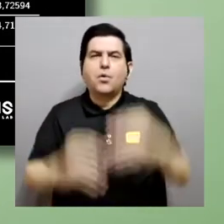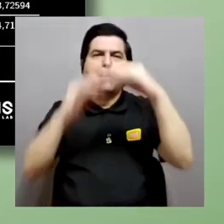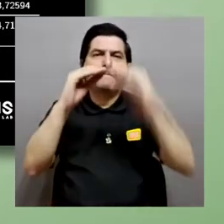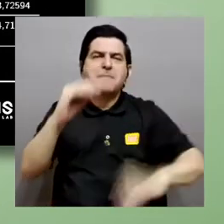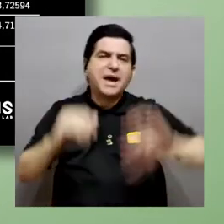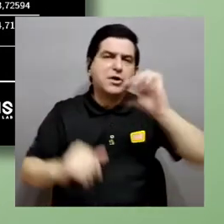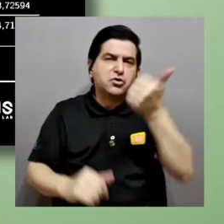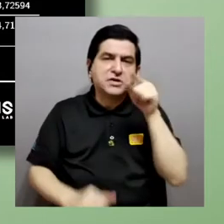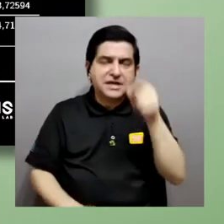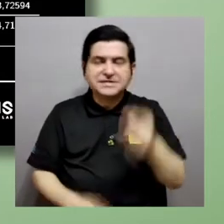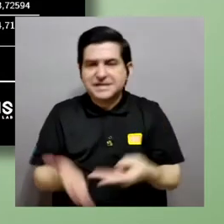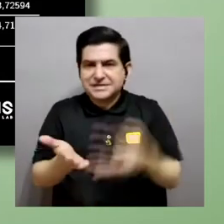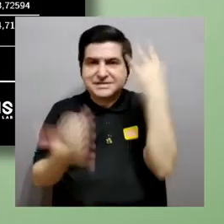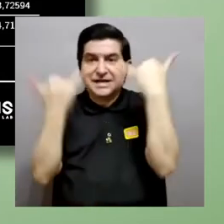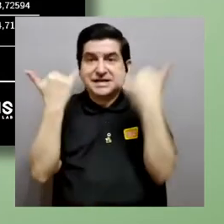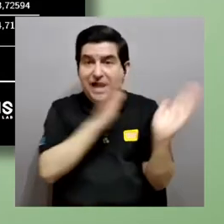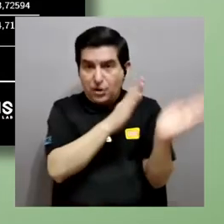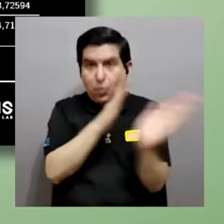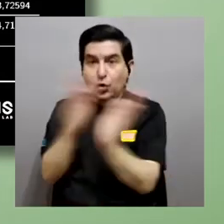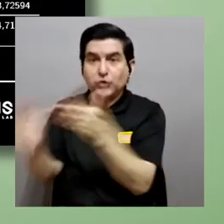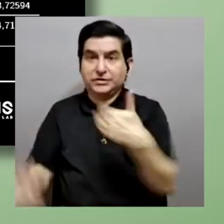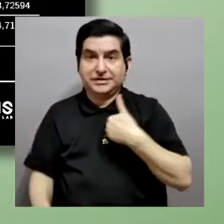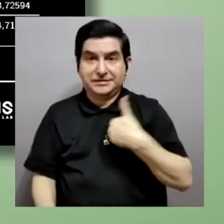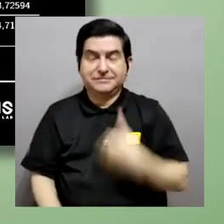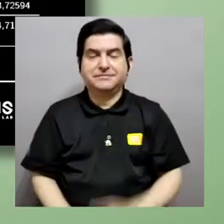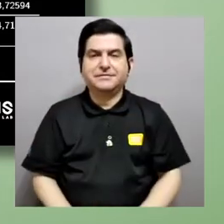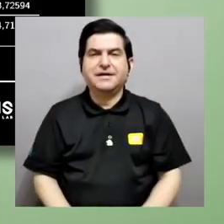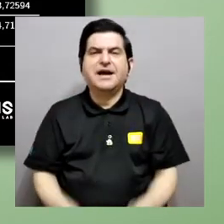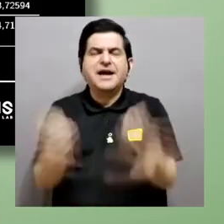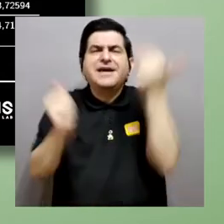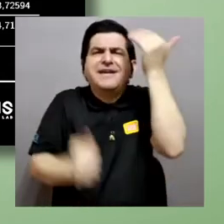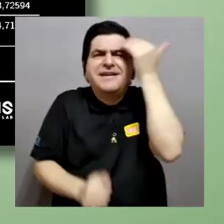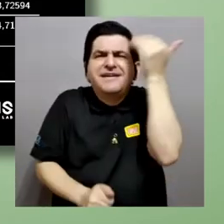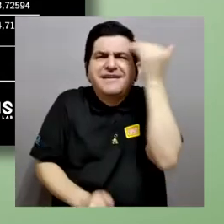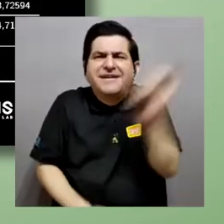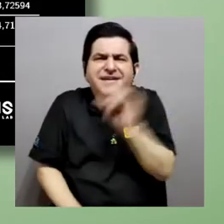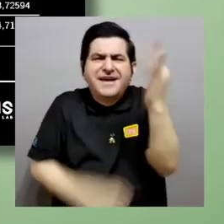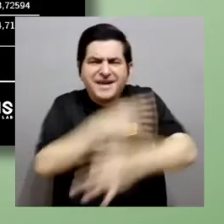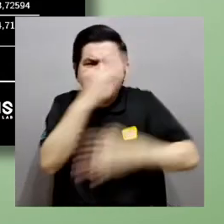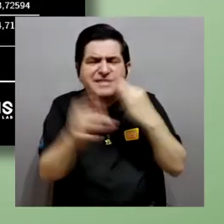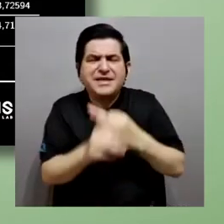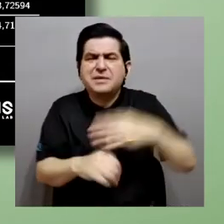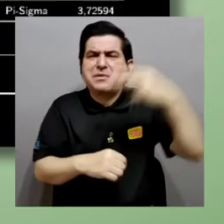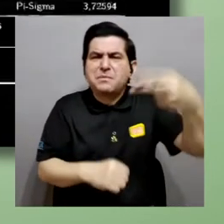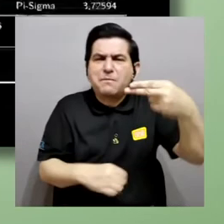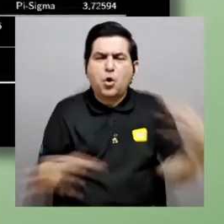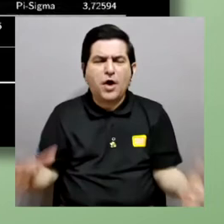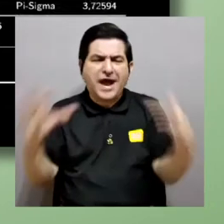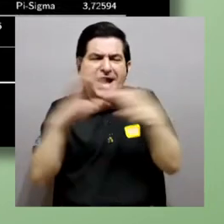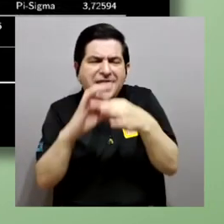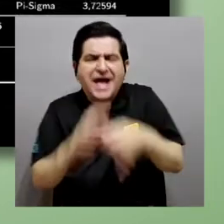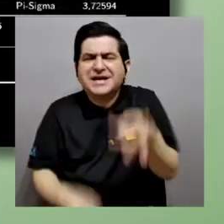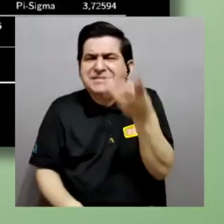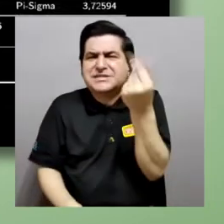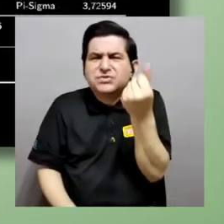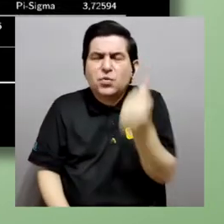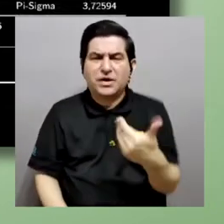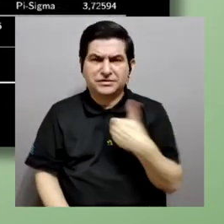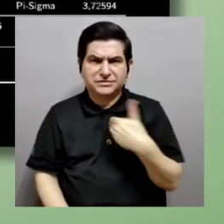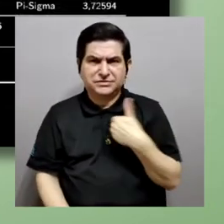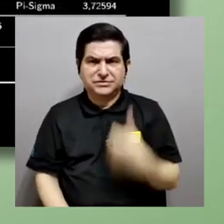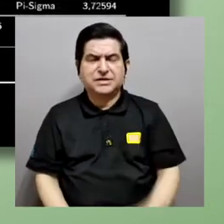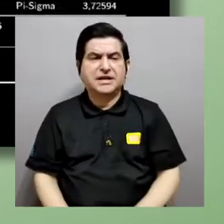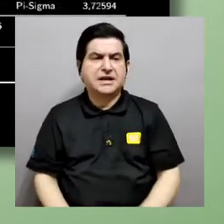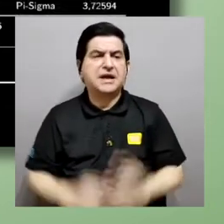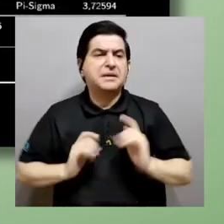lista está ordenada. Y básicamente queremos saber también los tipos de hidrógeno, los enlaces, cuántos hidrógenos están disponibles para donar, para aceptar,